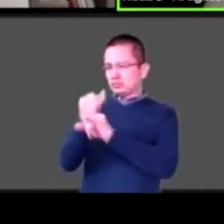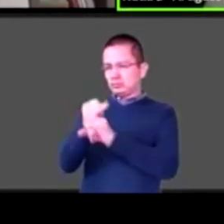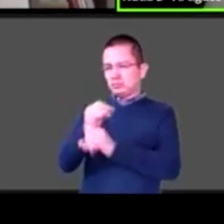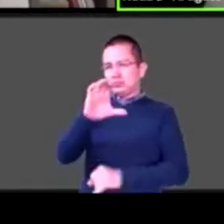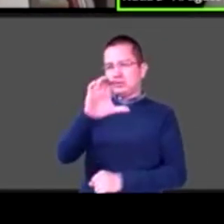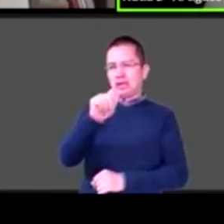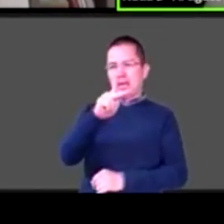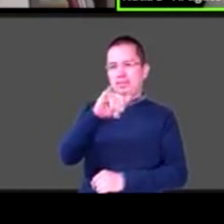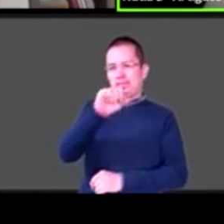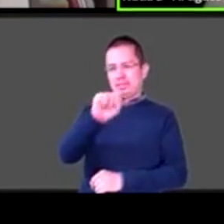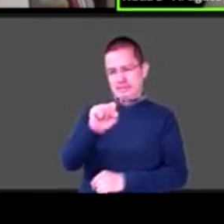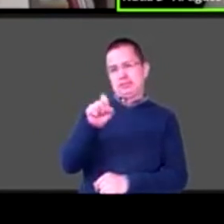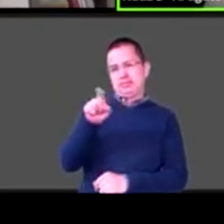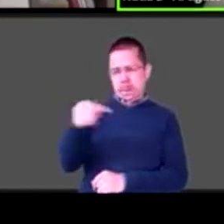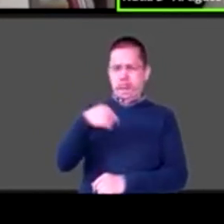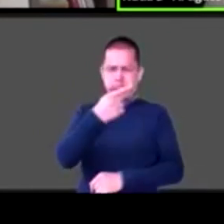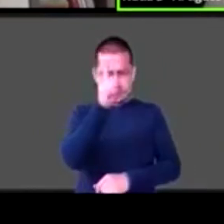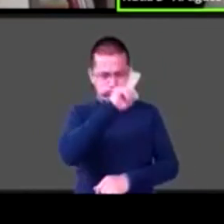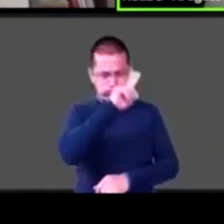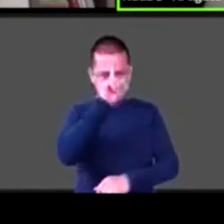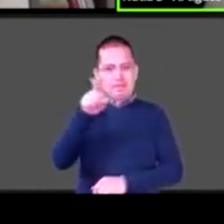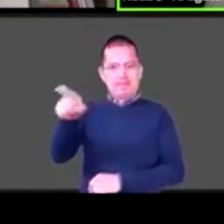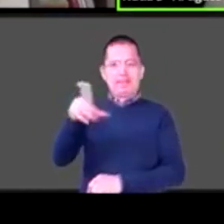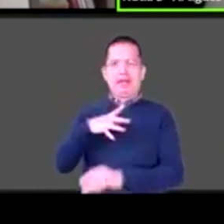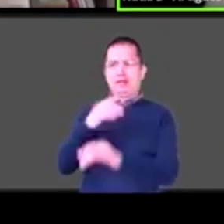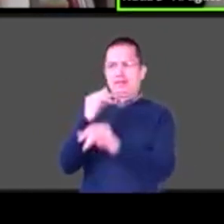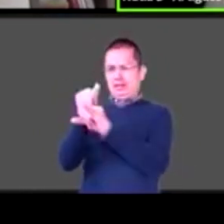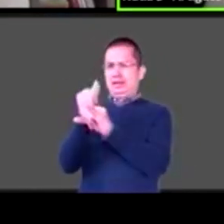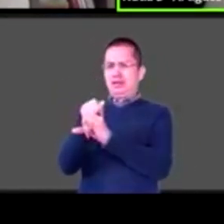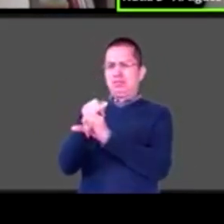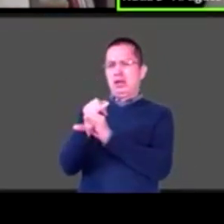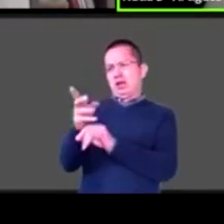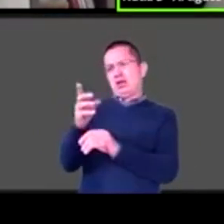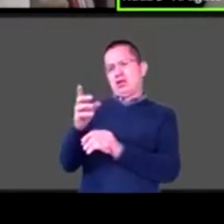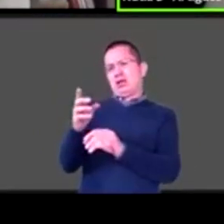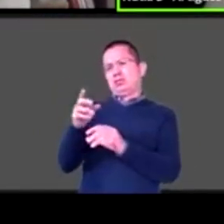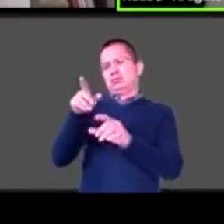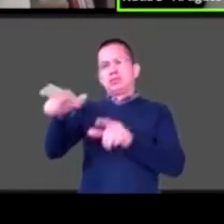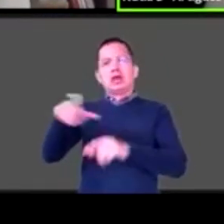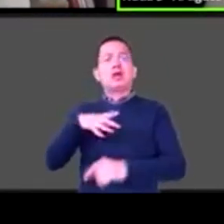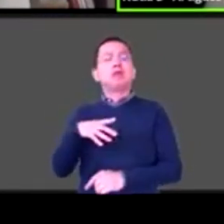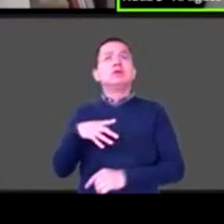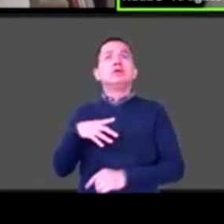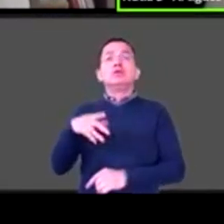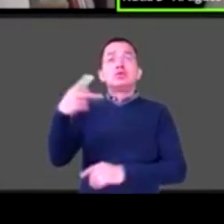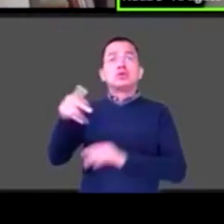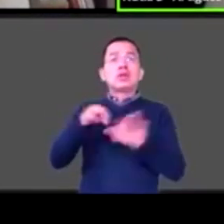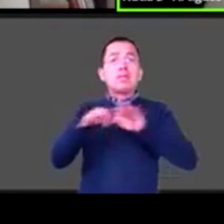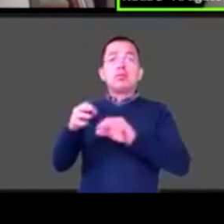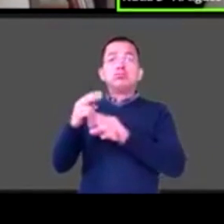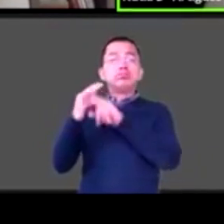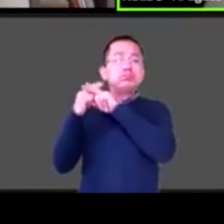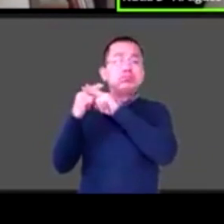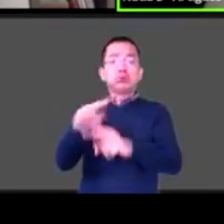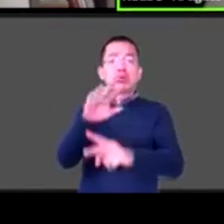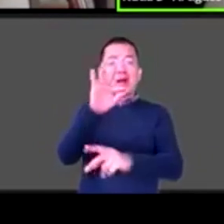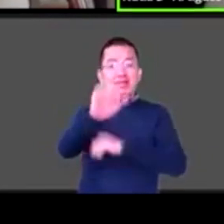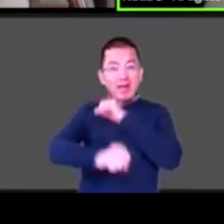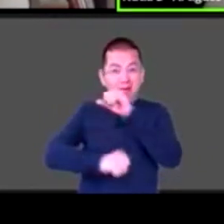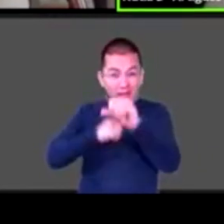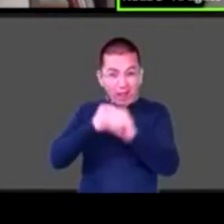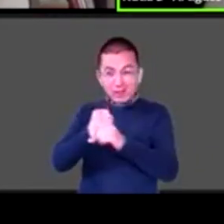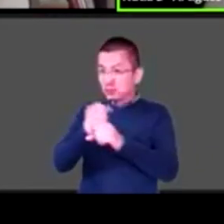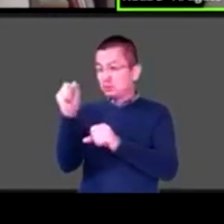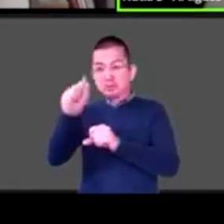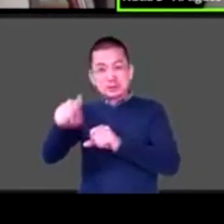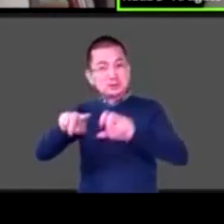tienen una página web, llevan 40 años trabajando con personas con discapacidad intelectual de todas las edades, la